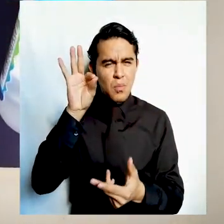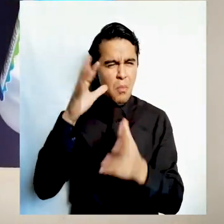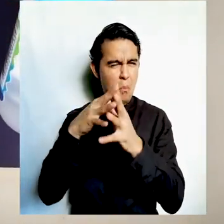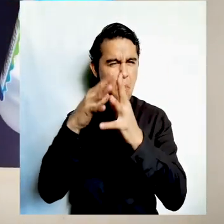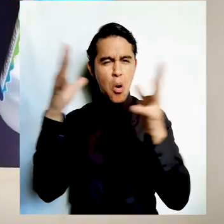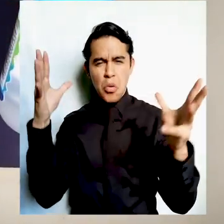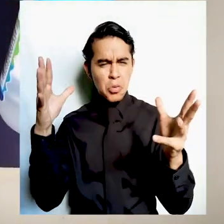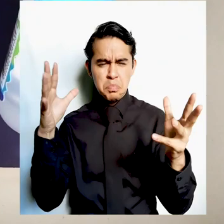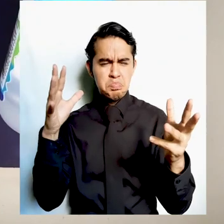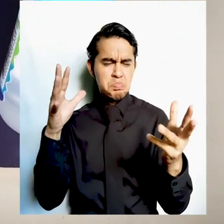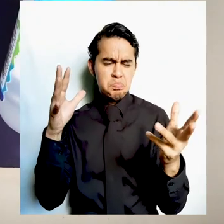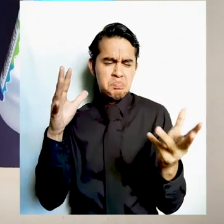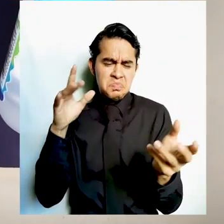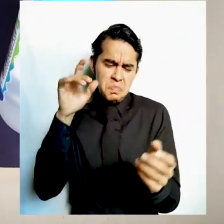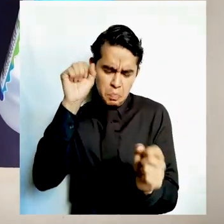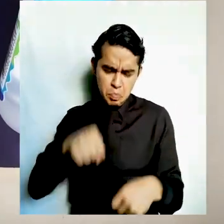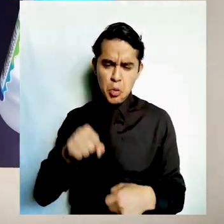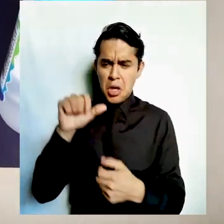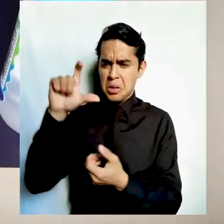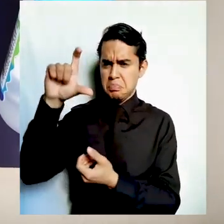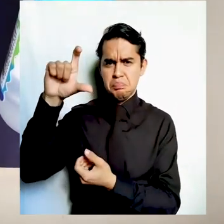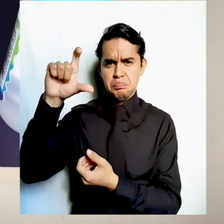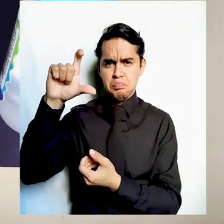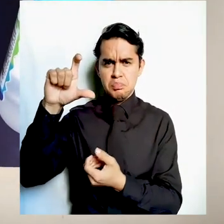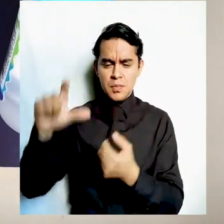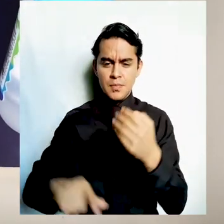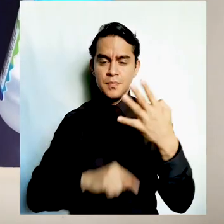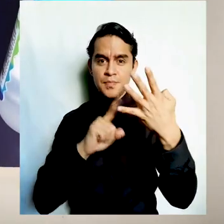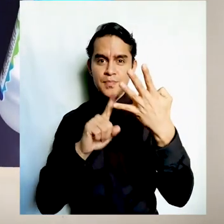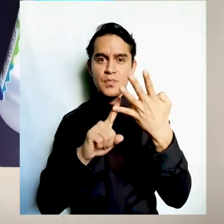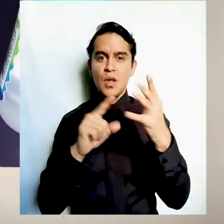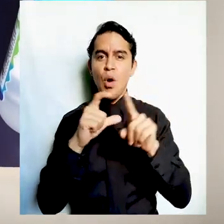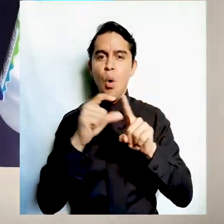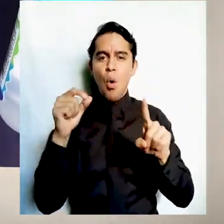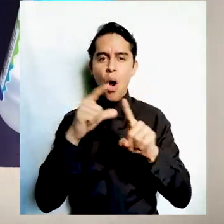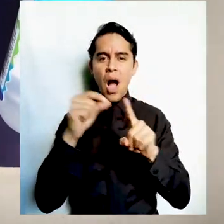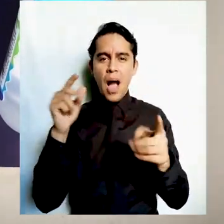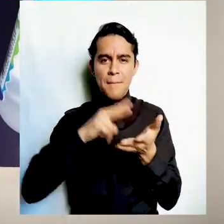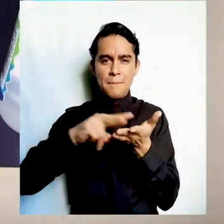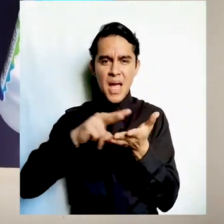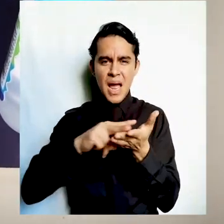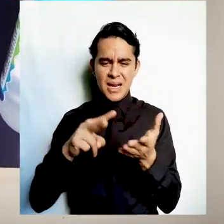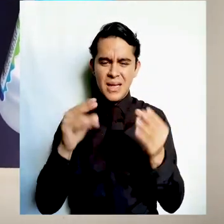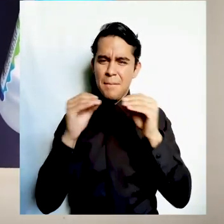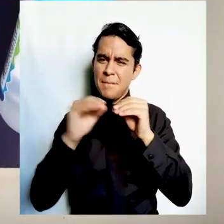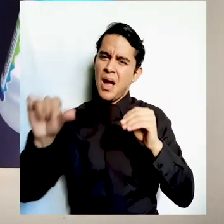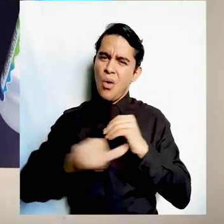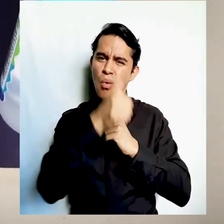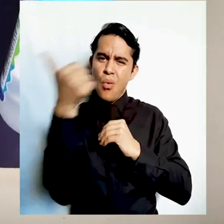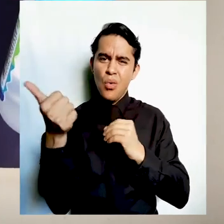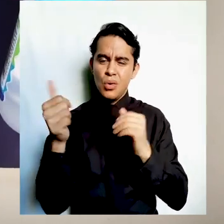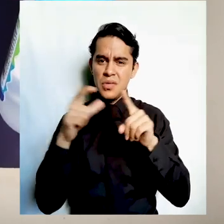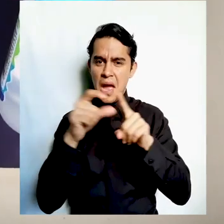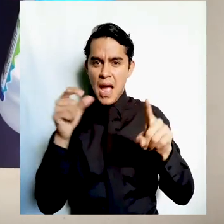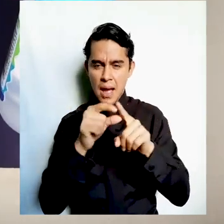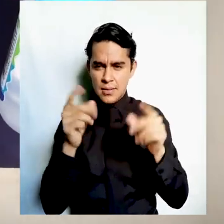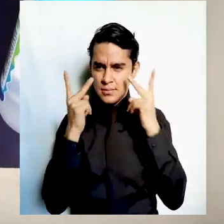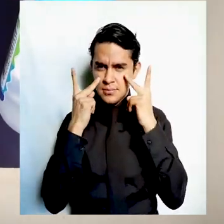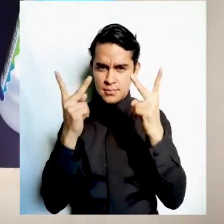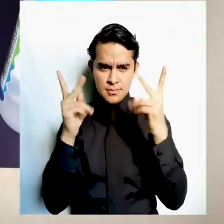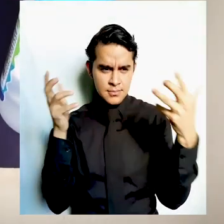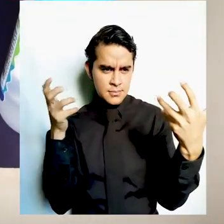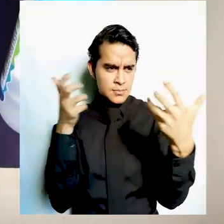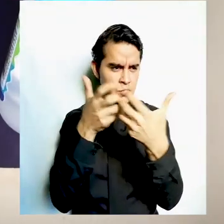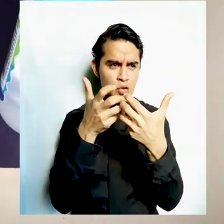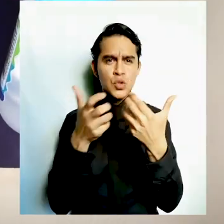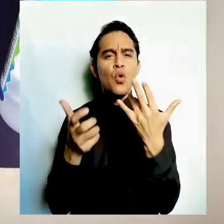bote pequeño hoja de arbusto verde más hojas de arbusto utilizo esta ya que hacen un gran contraste con el fondo